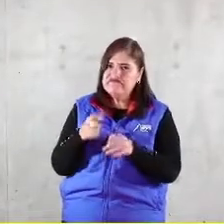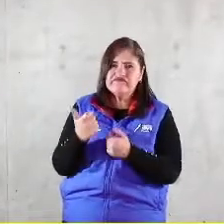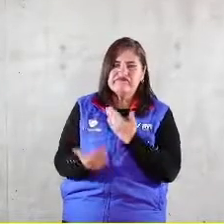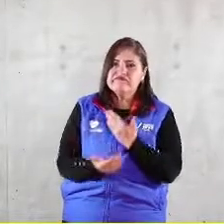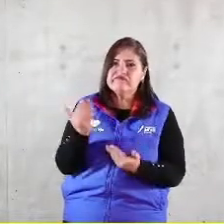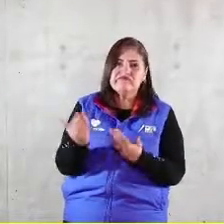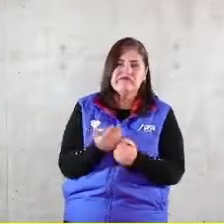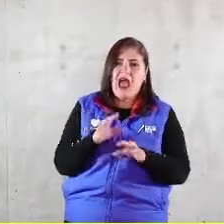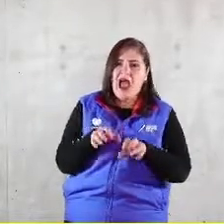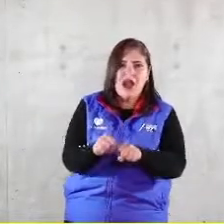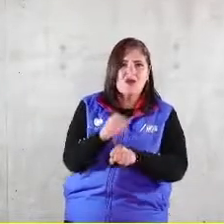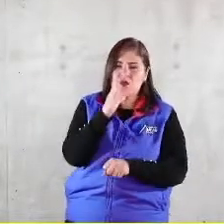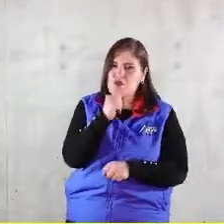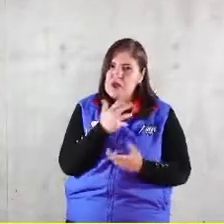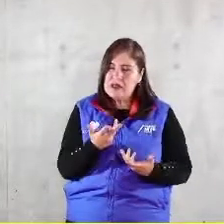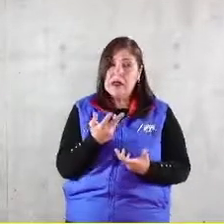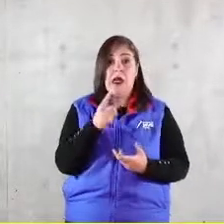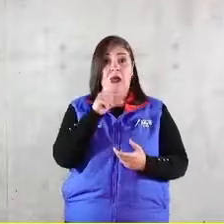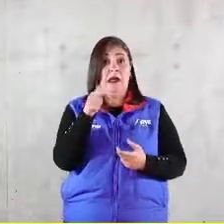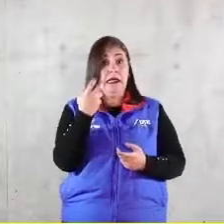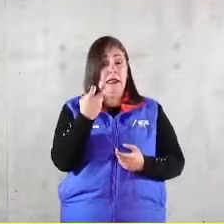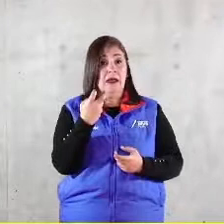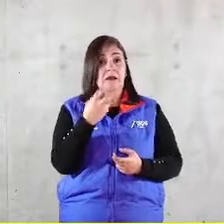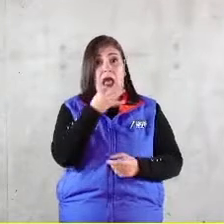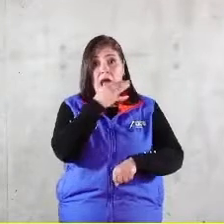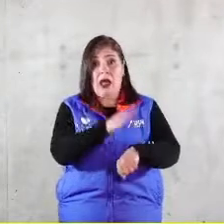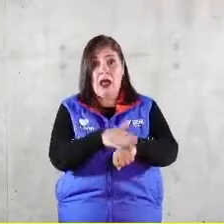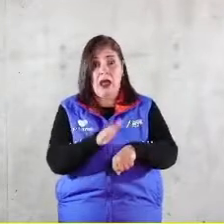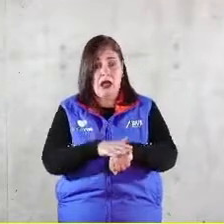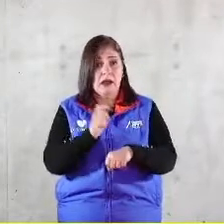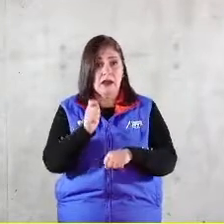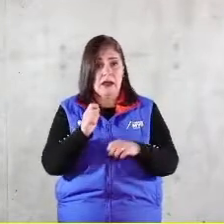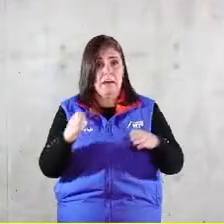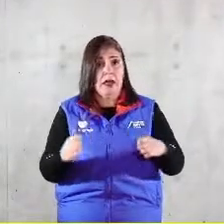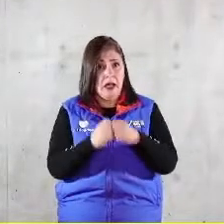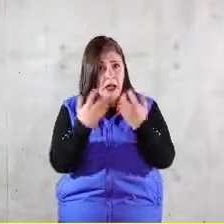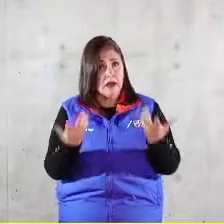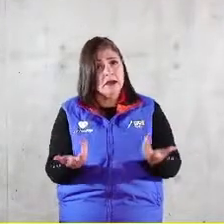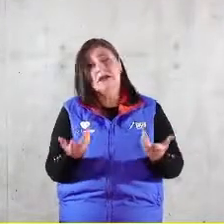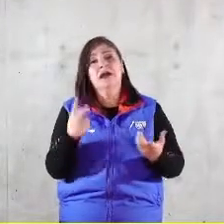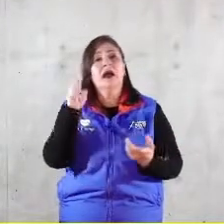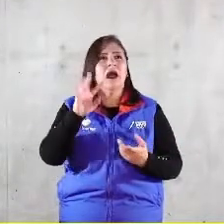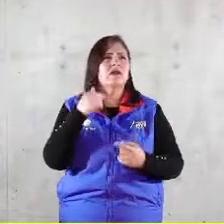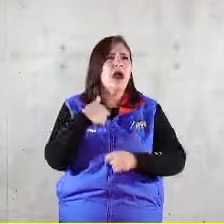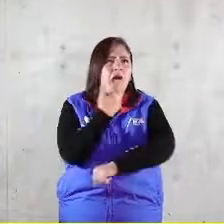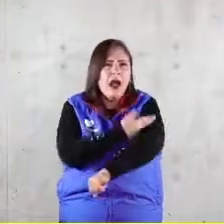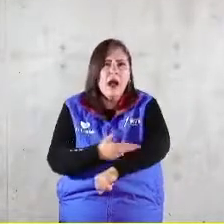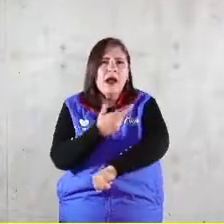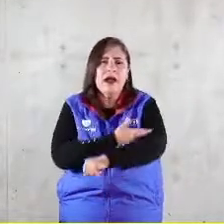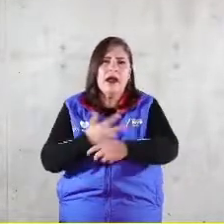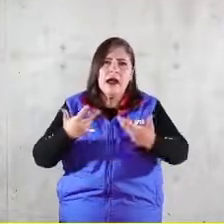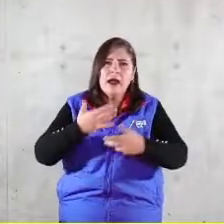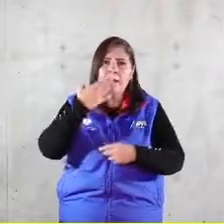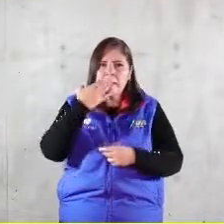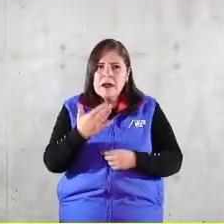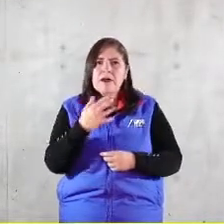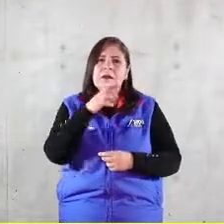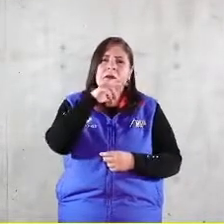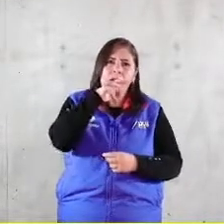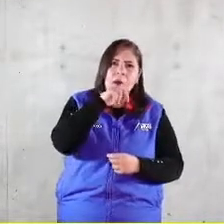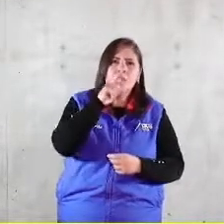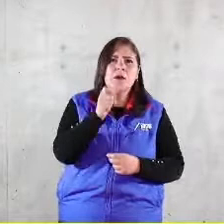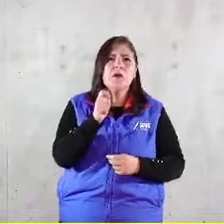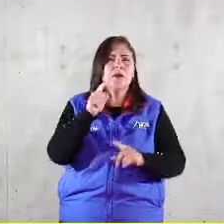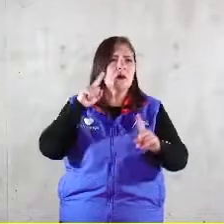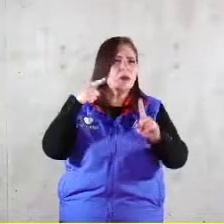Y esto prende señales de alarma, ¿no? Porque dice, bueno, si se supone que estamos haciendo gestiones adecuadas, preocupándonos por la gente,